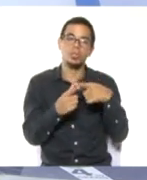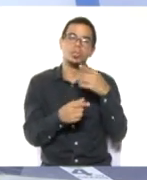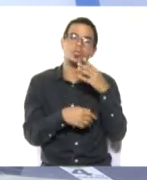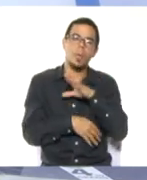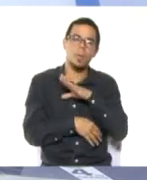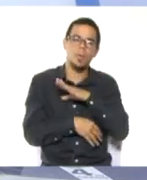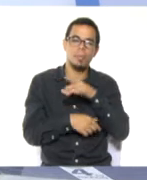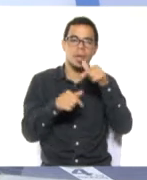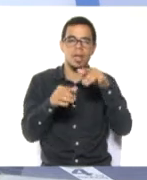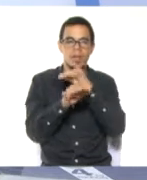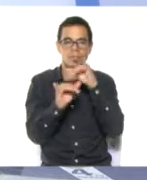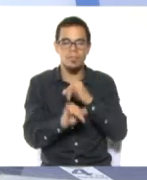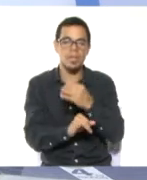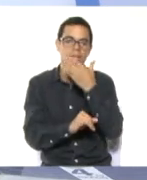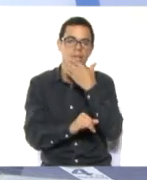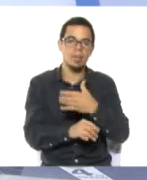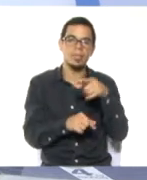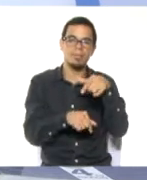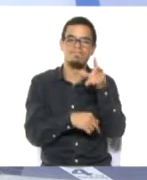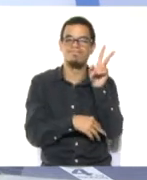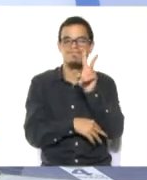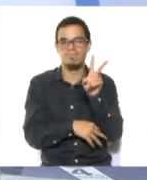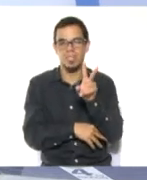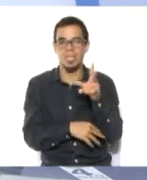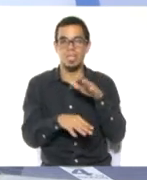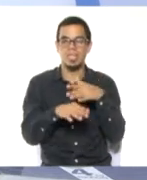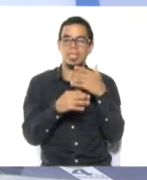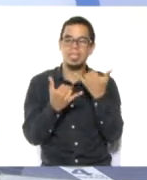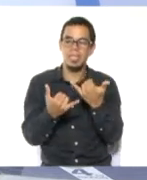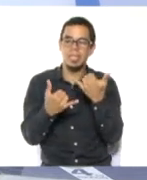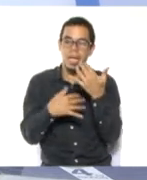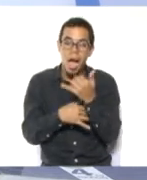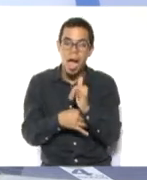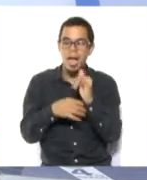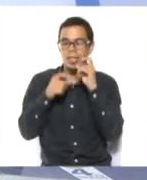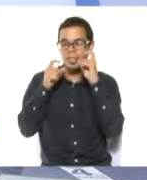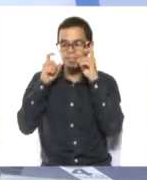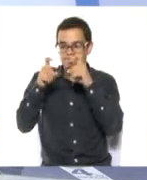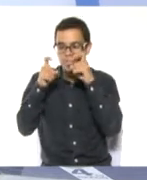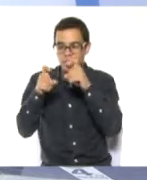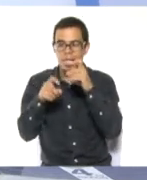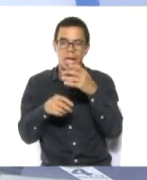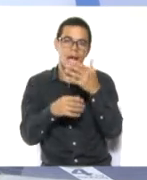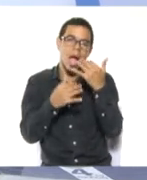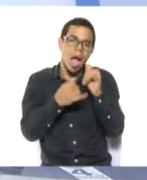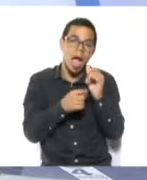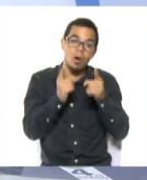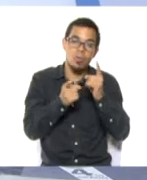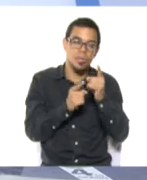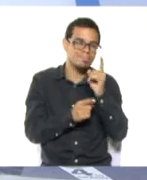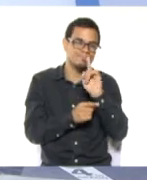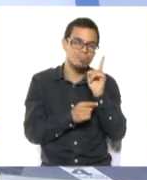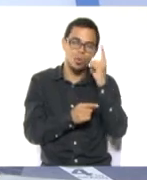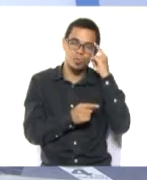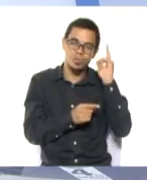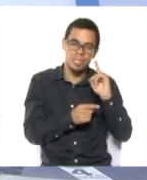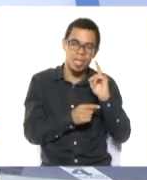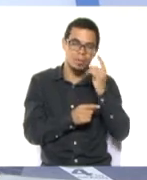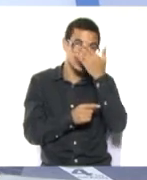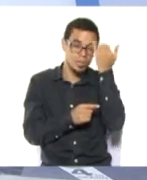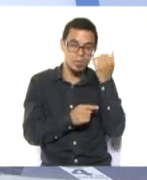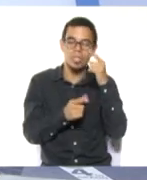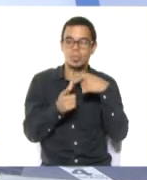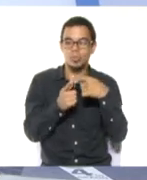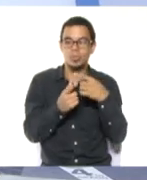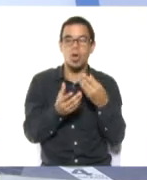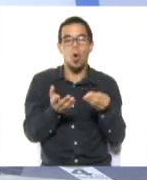esas tradiciones navideñas que quizás no todas son conocidas por nuestros niños y niñas. Entonces es un buen momento para recordarlas y exaltarlas.